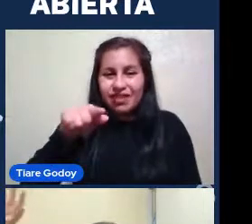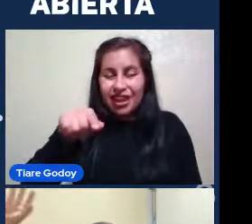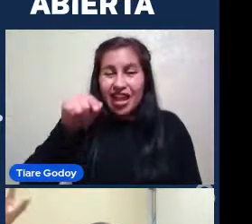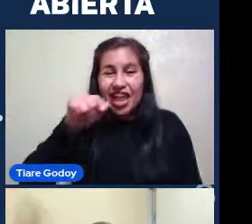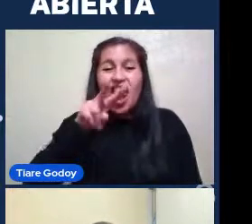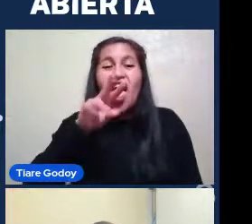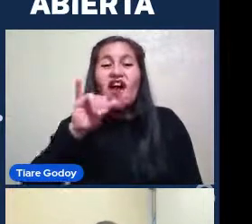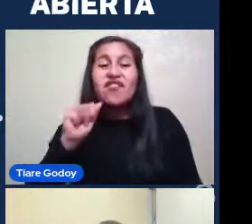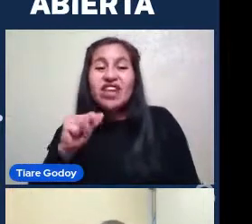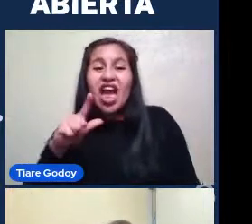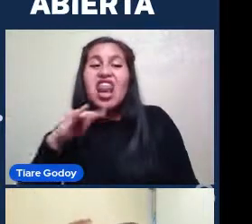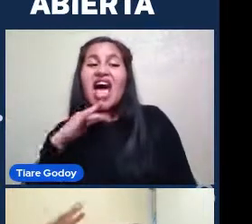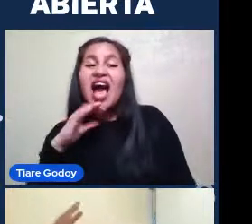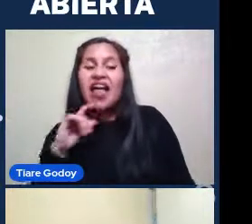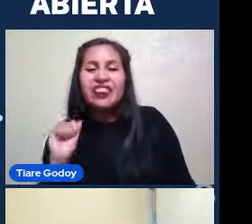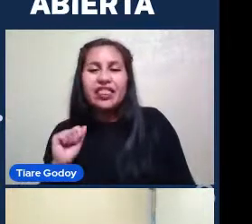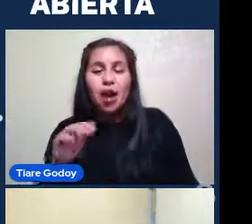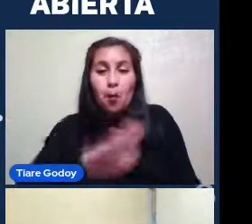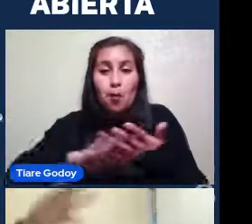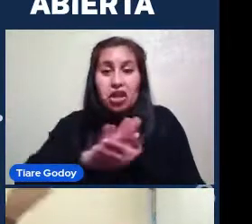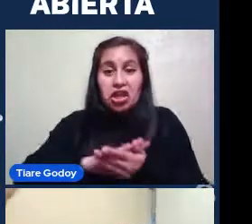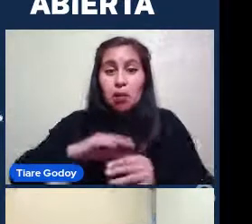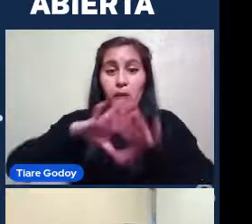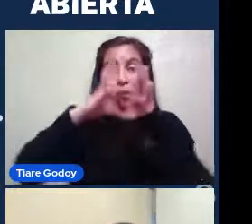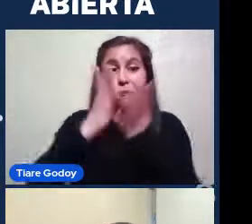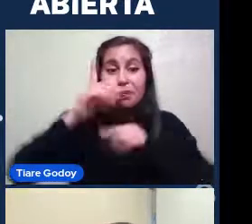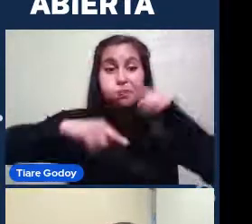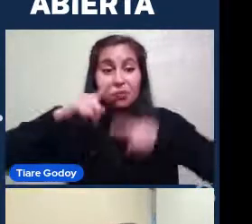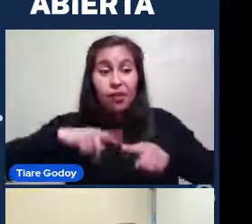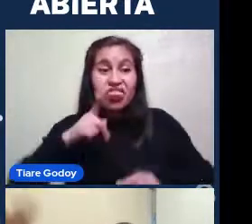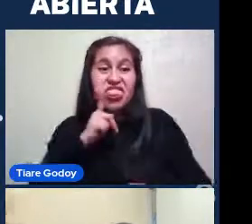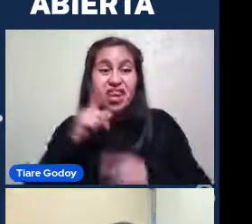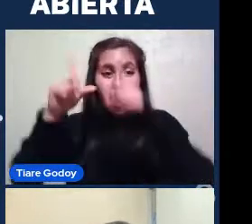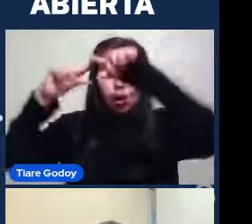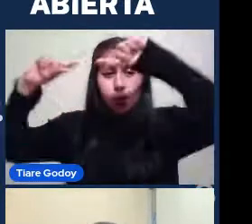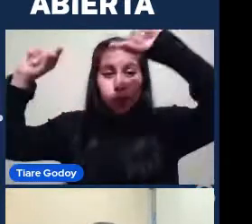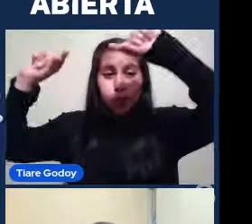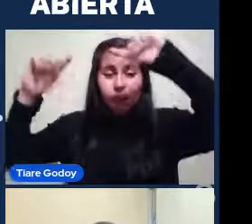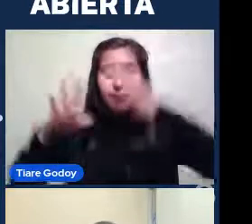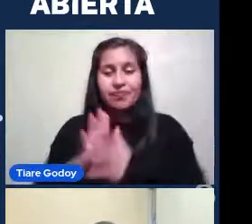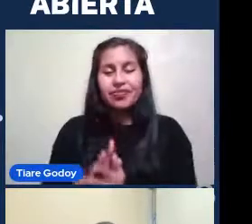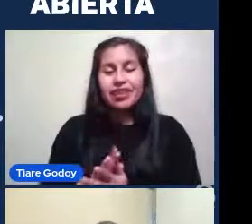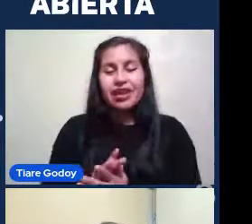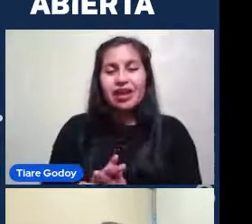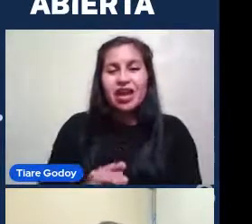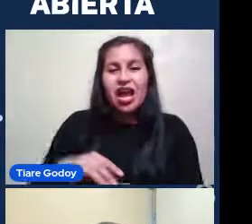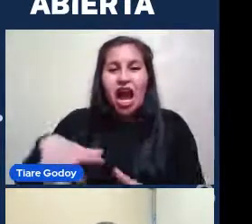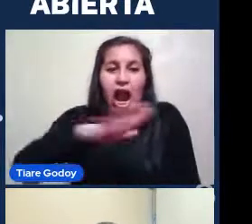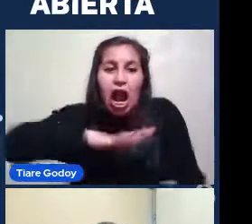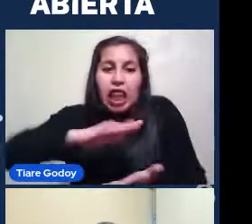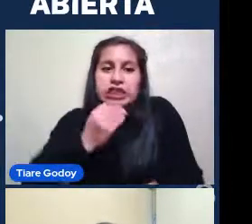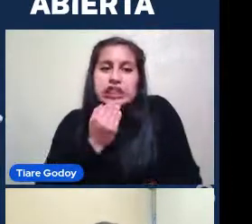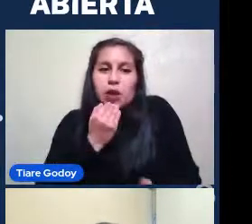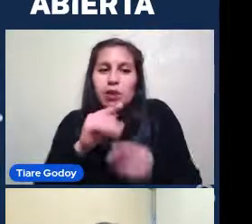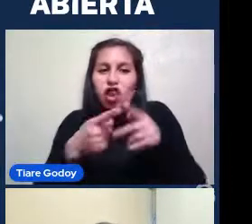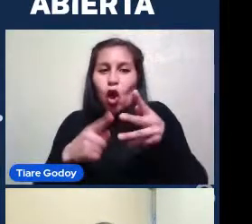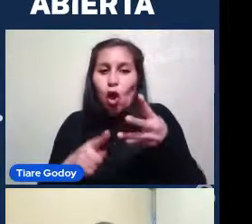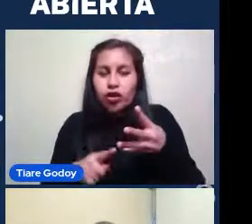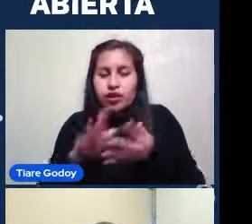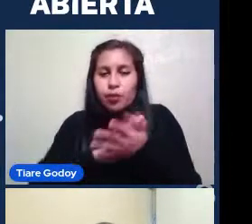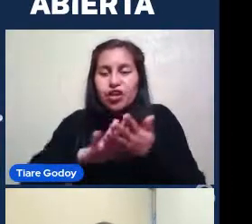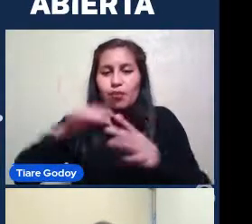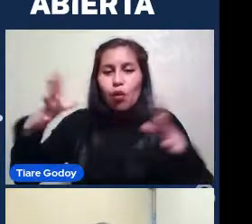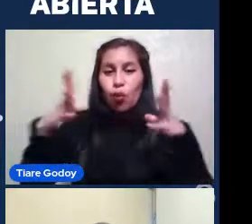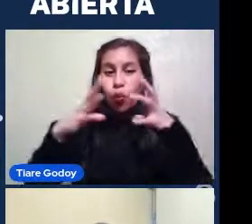Tiene la luna Su propio satélite La vía láctea Tiene esta galaxia Y muchas otras La gran nube De Magallanes